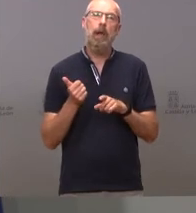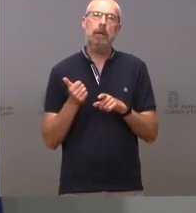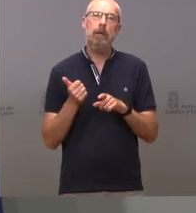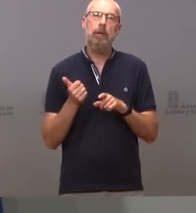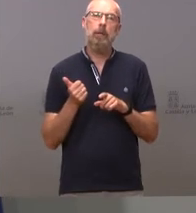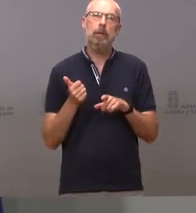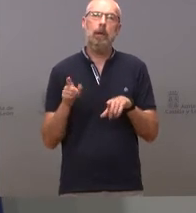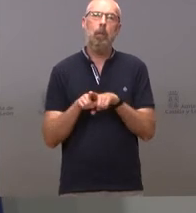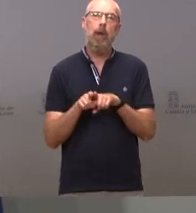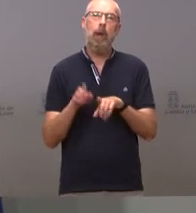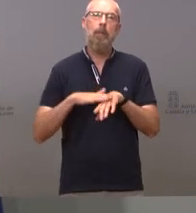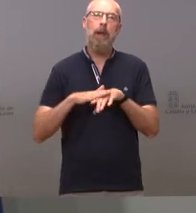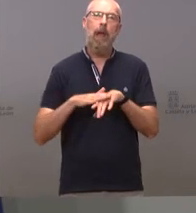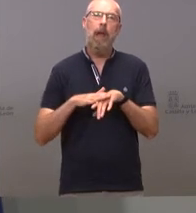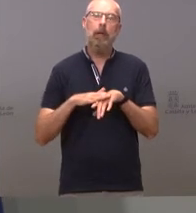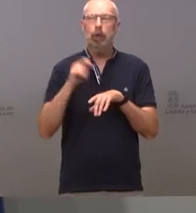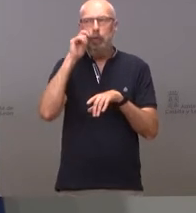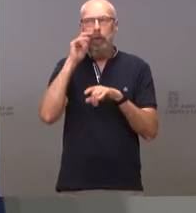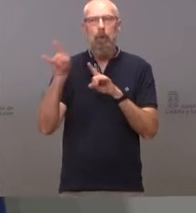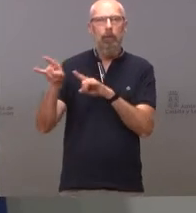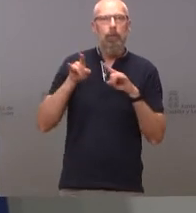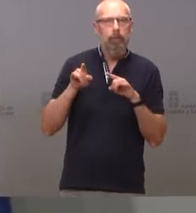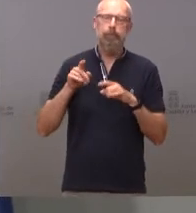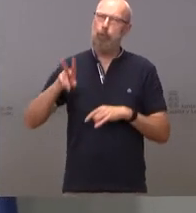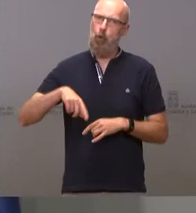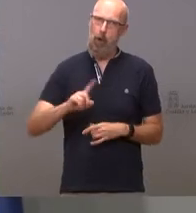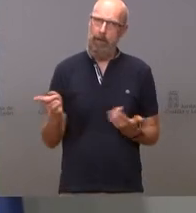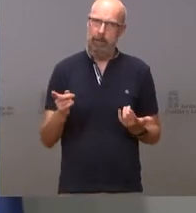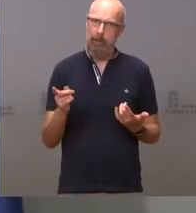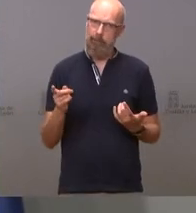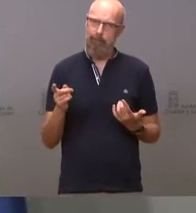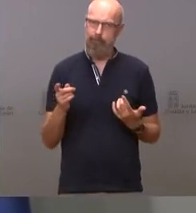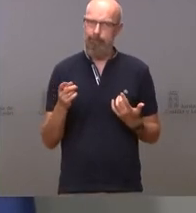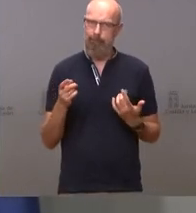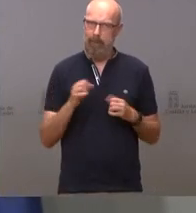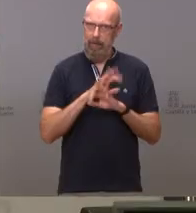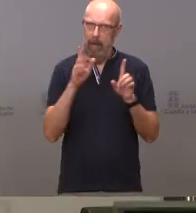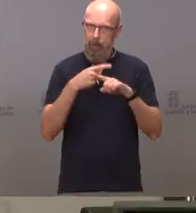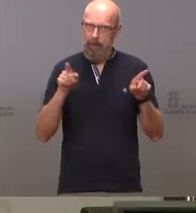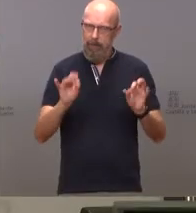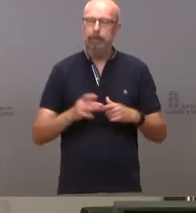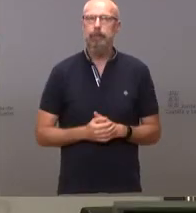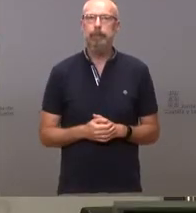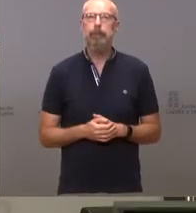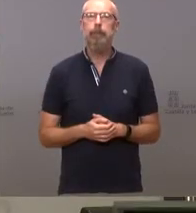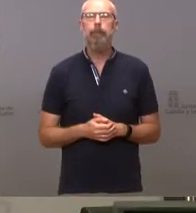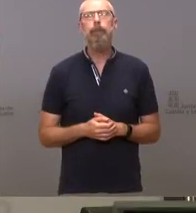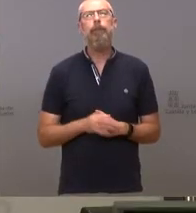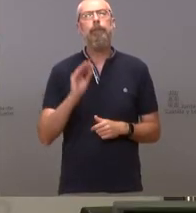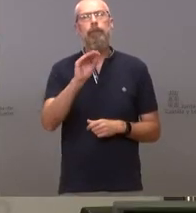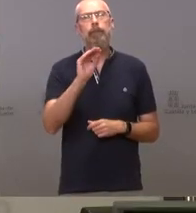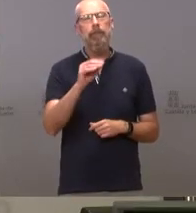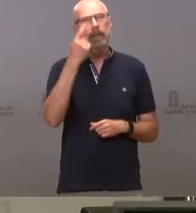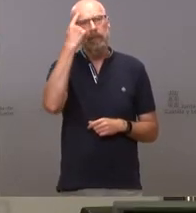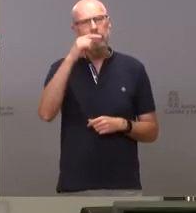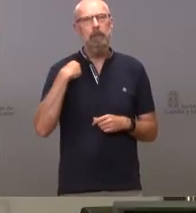como un incentivo al turismo son dos cosas diferentes Hola buenos días no sé si se plantea limitar el horario